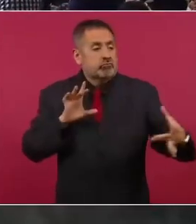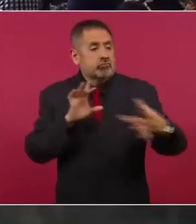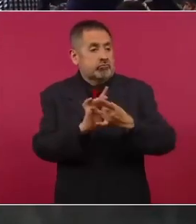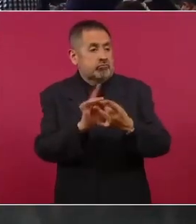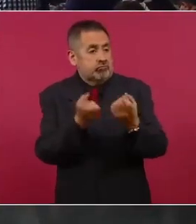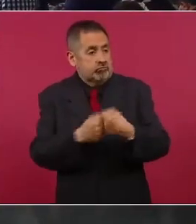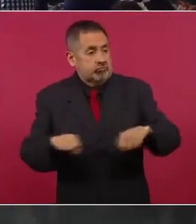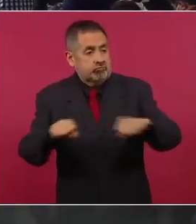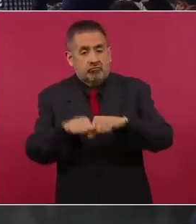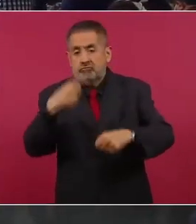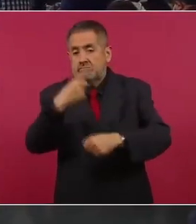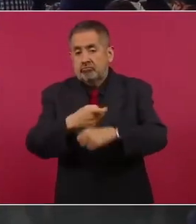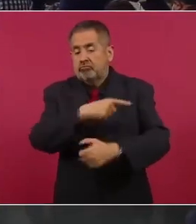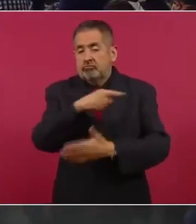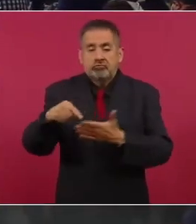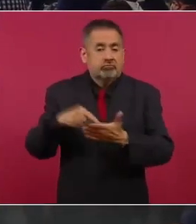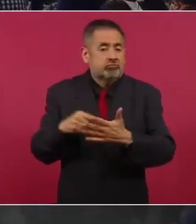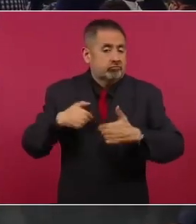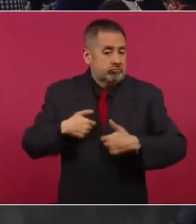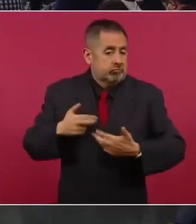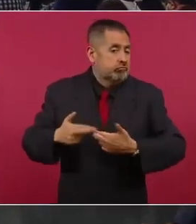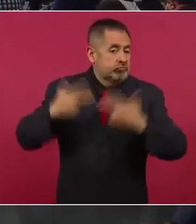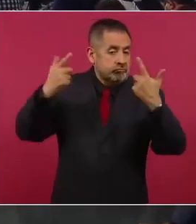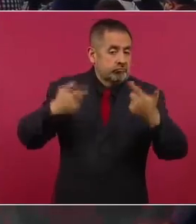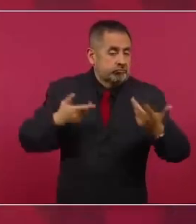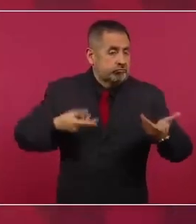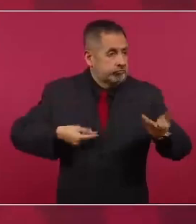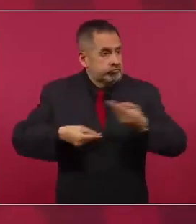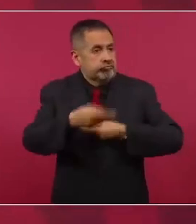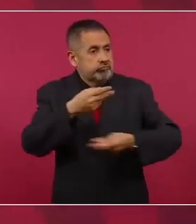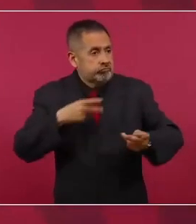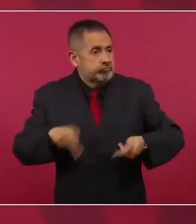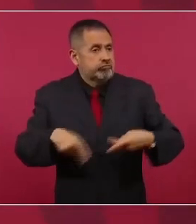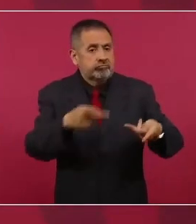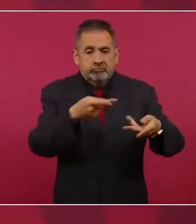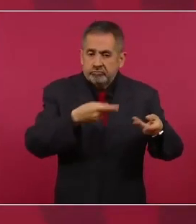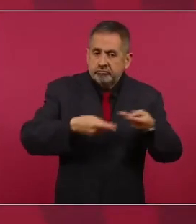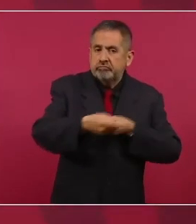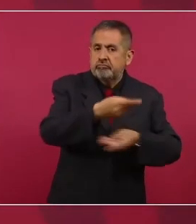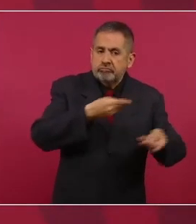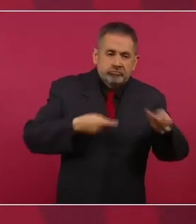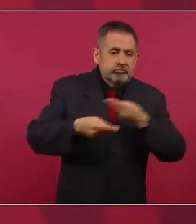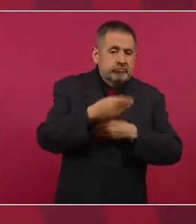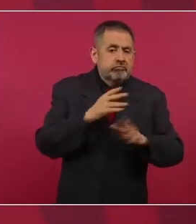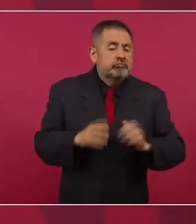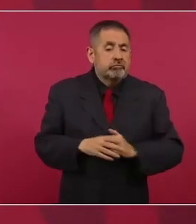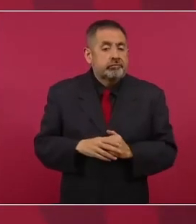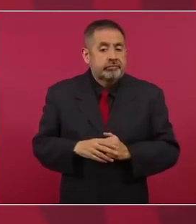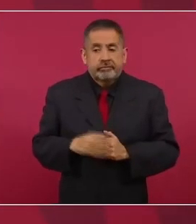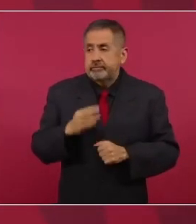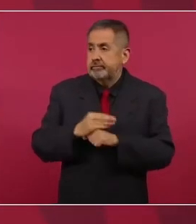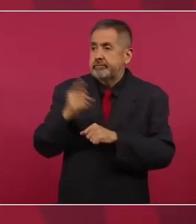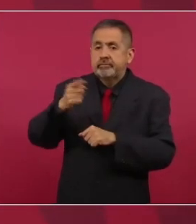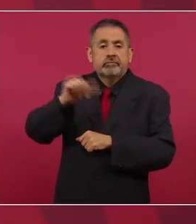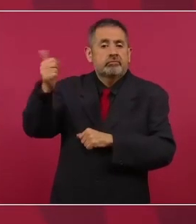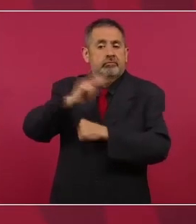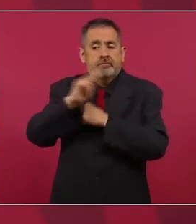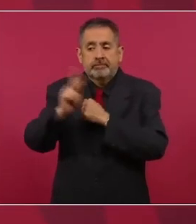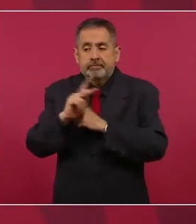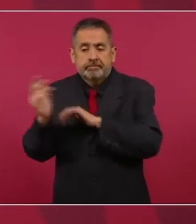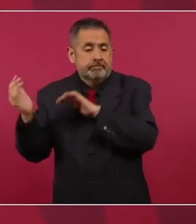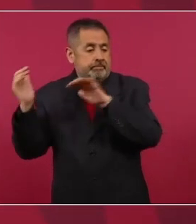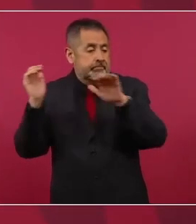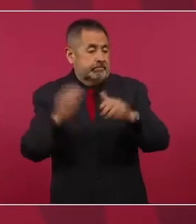tenemos récord en la llegada de la inversión extranjera